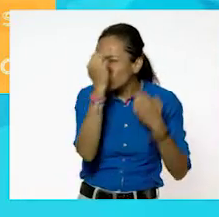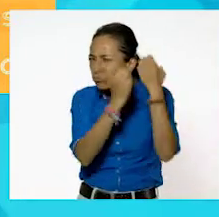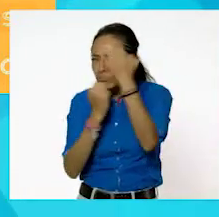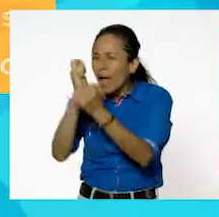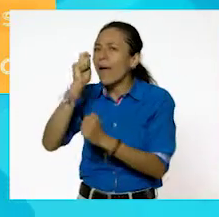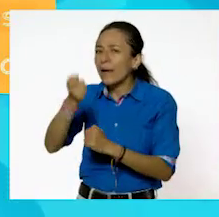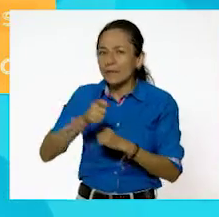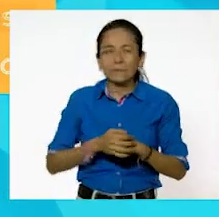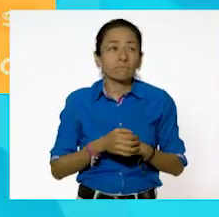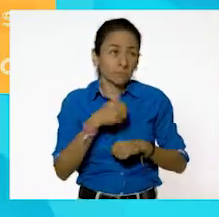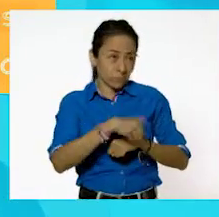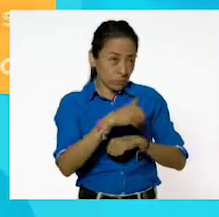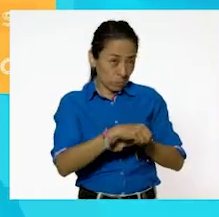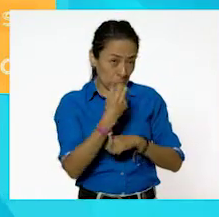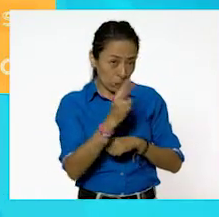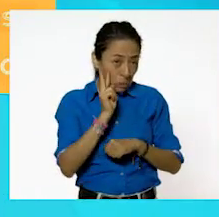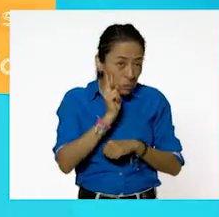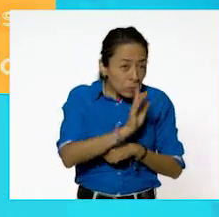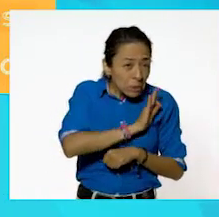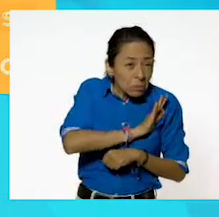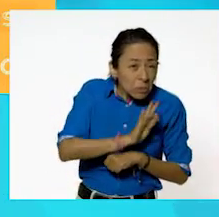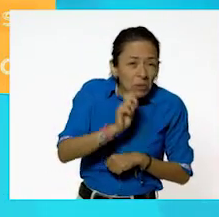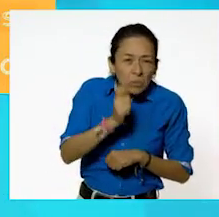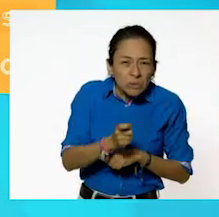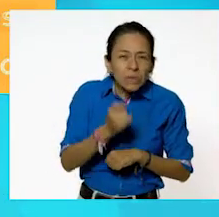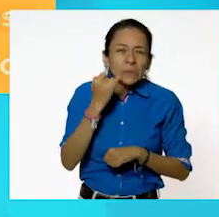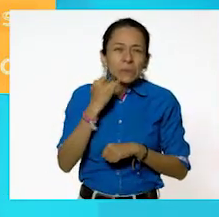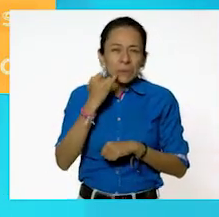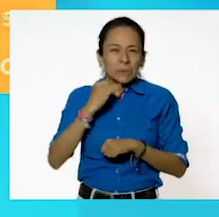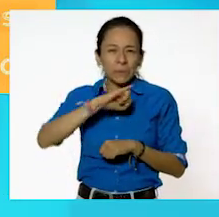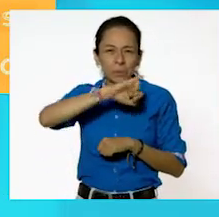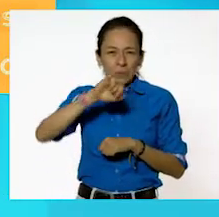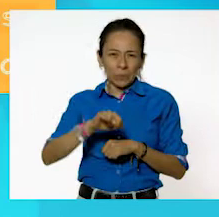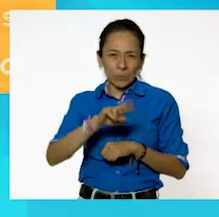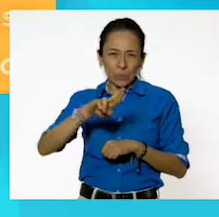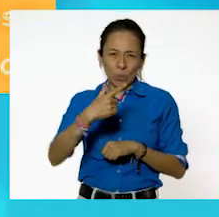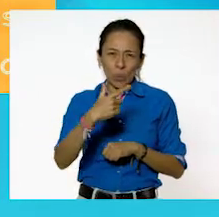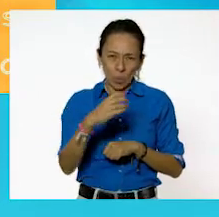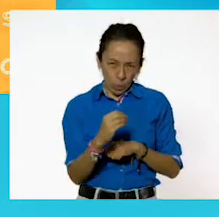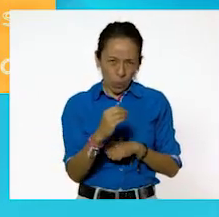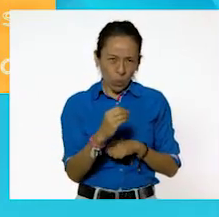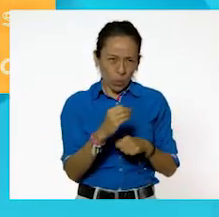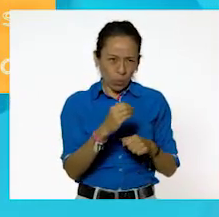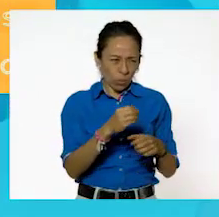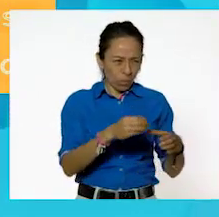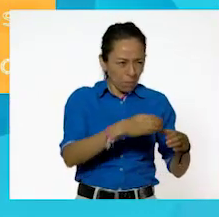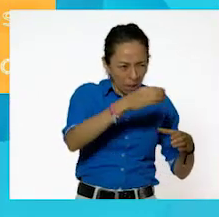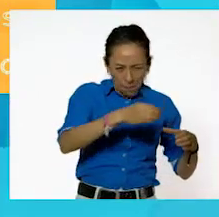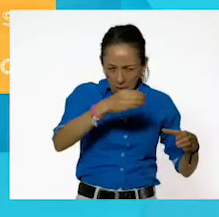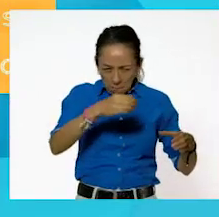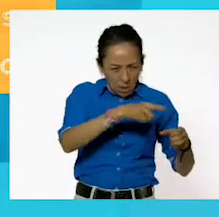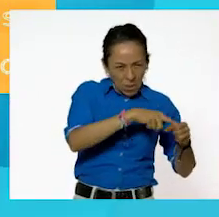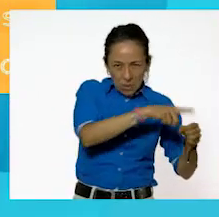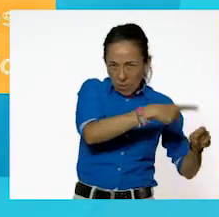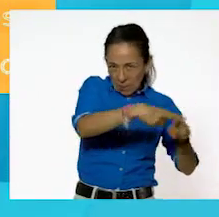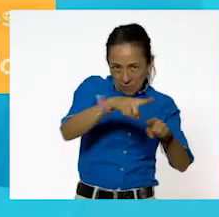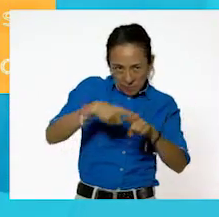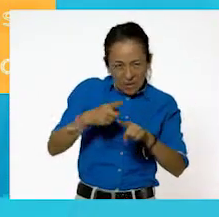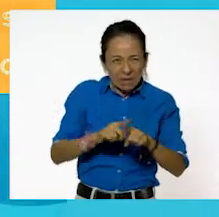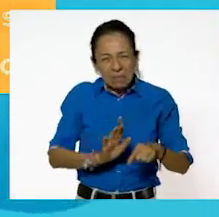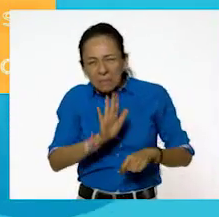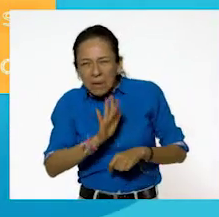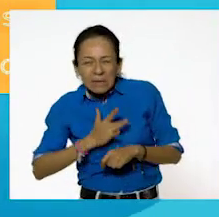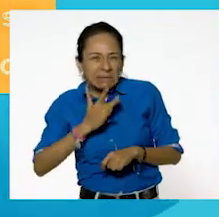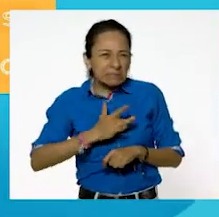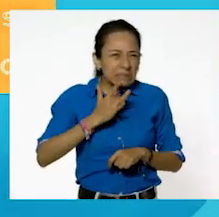ver unos jugos, algo así, parecen jugos porque están con sus colorcitos y parece ser